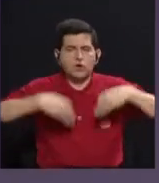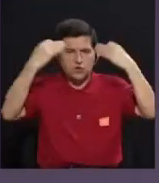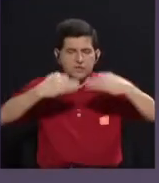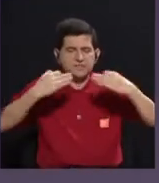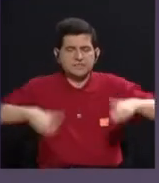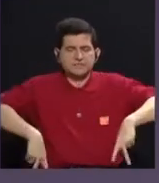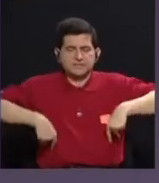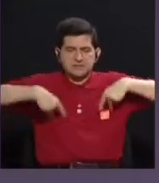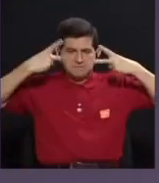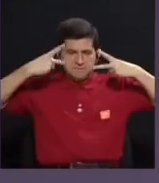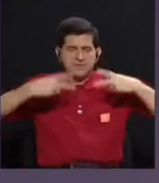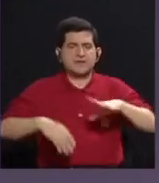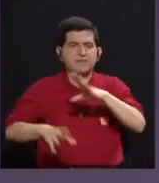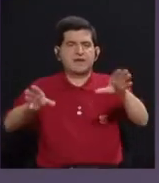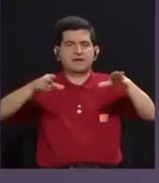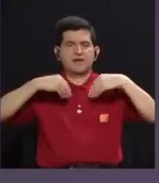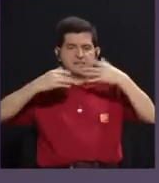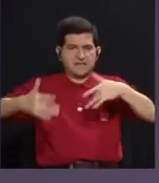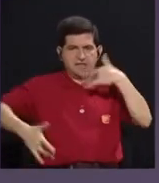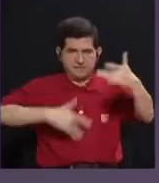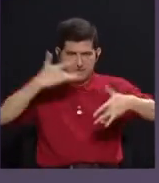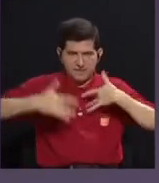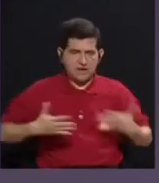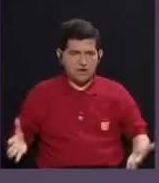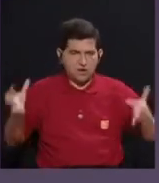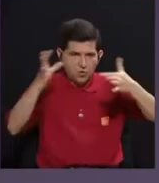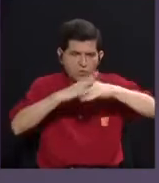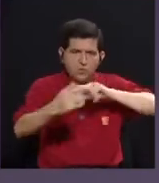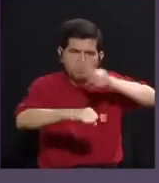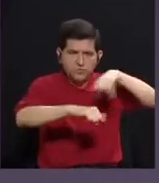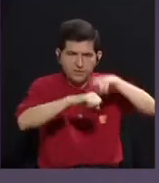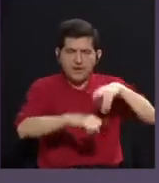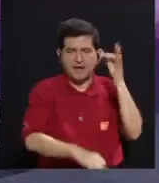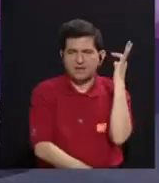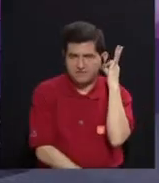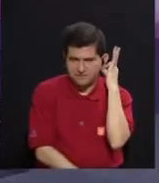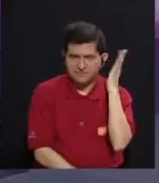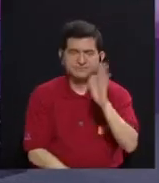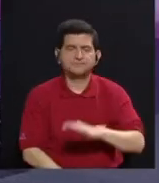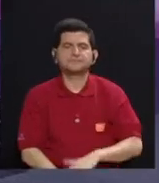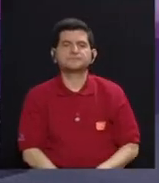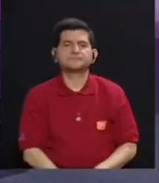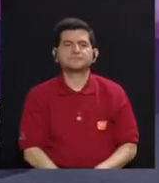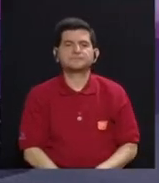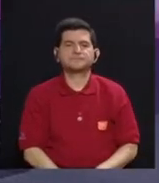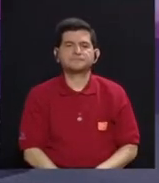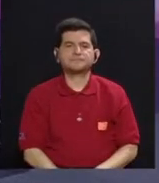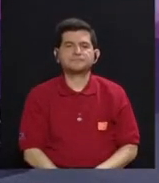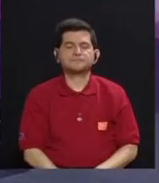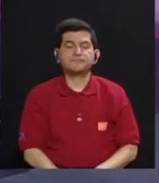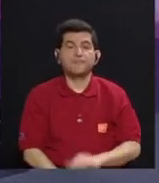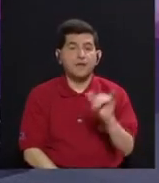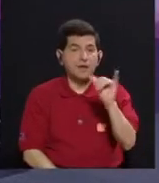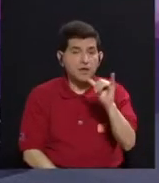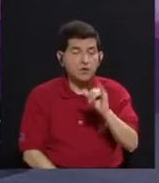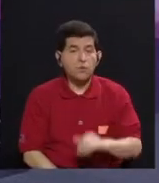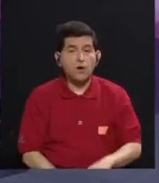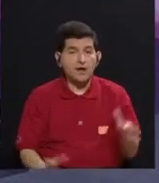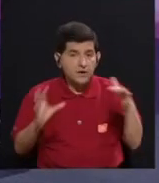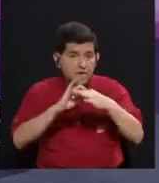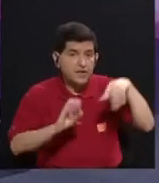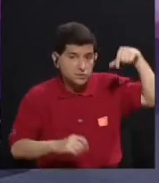vivir y adquirir sensibilidades que se asocian típicamente a lo femenino. ¿Tendría relación también con lo queer?